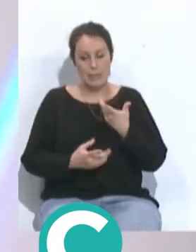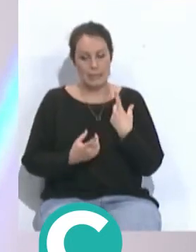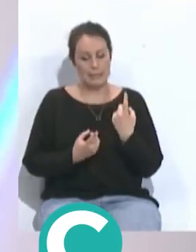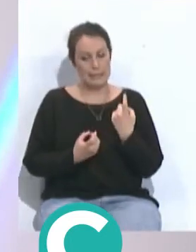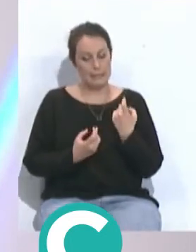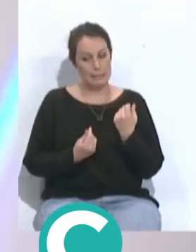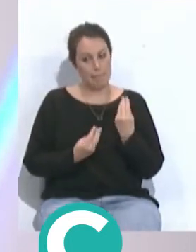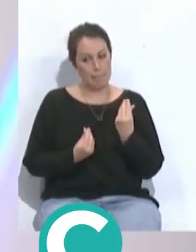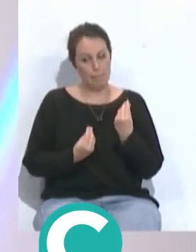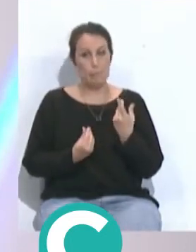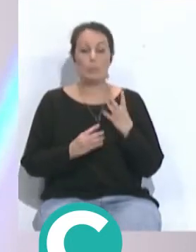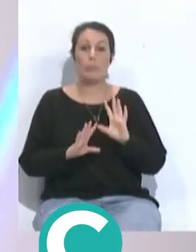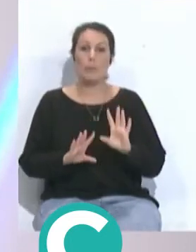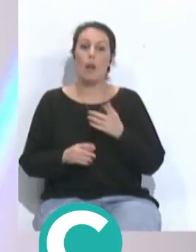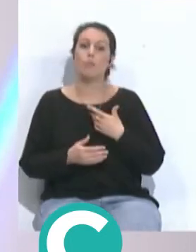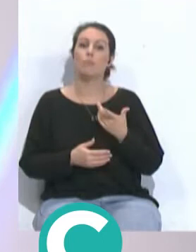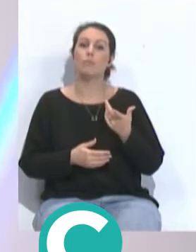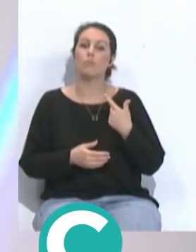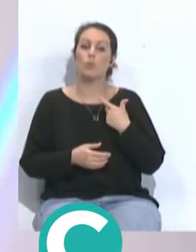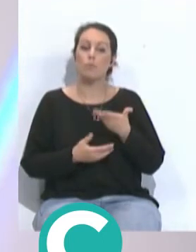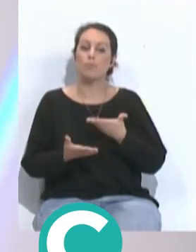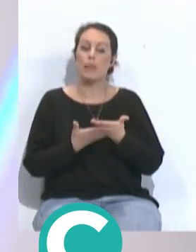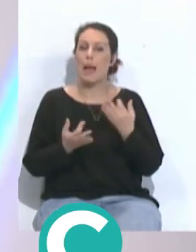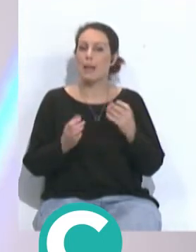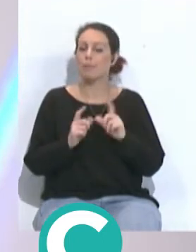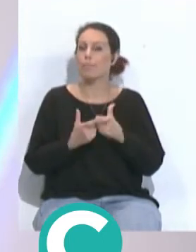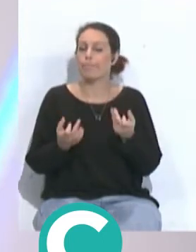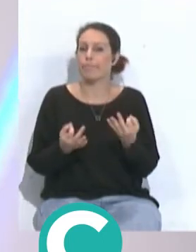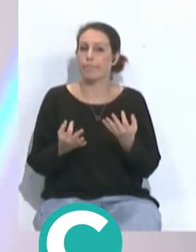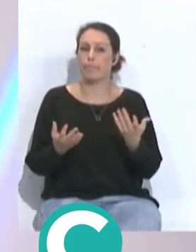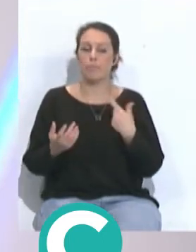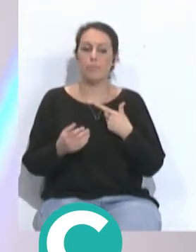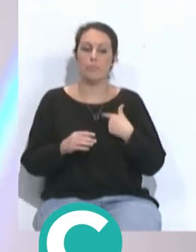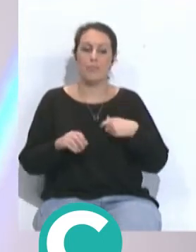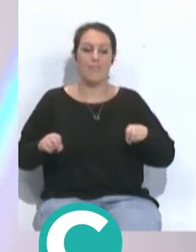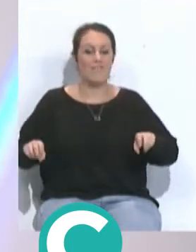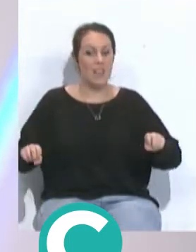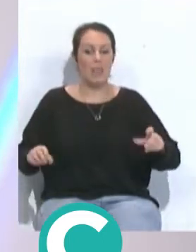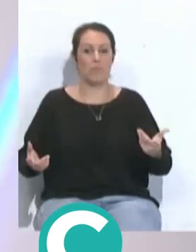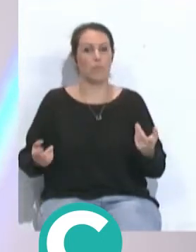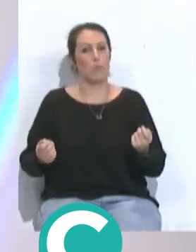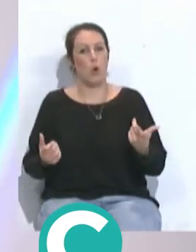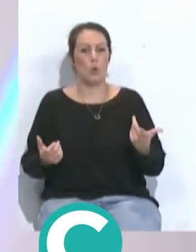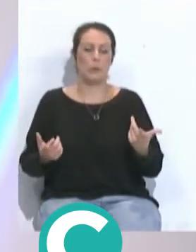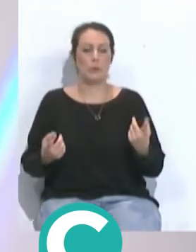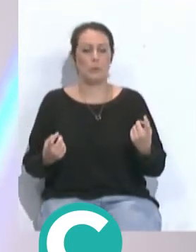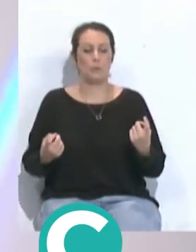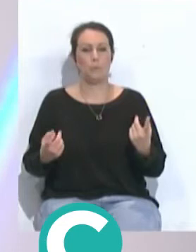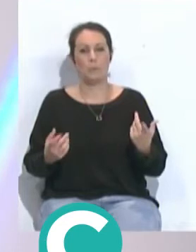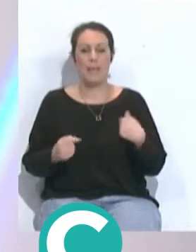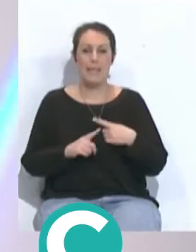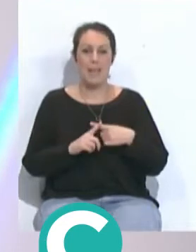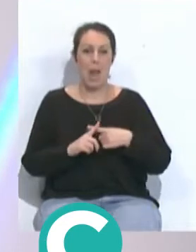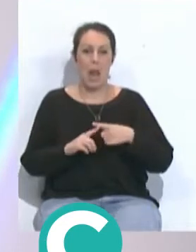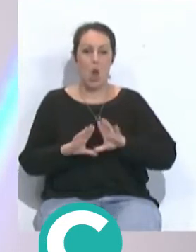está faltando esa chispa y si algo le pediría yo al equipo es que en banda es donde me está mostrando un poquito más de carencia en el